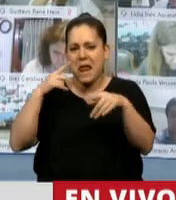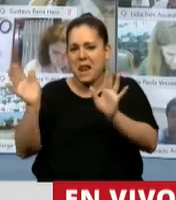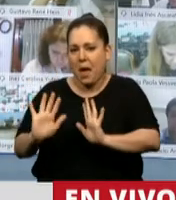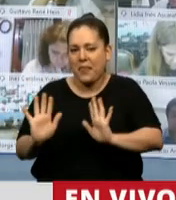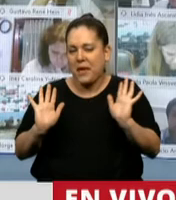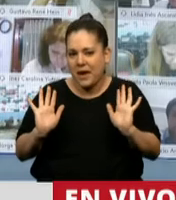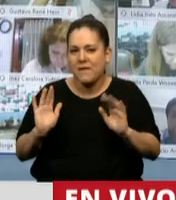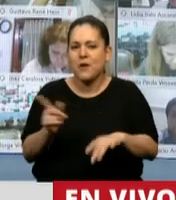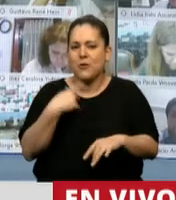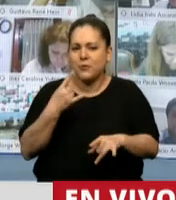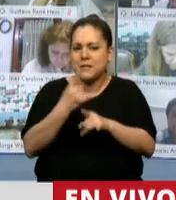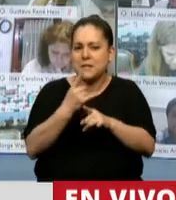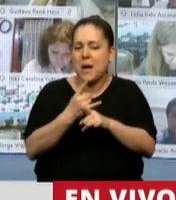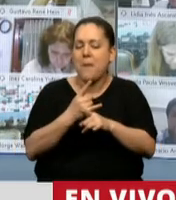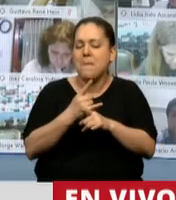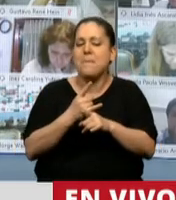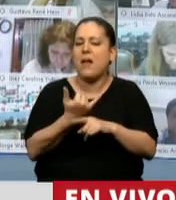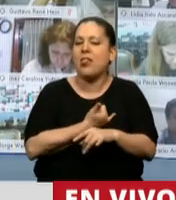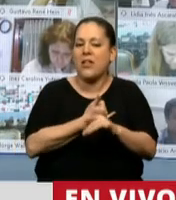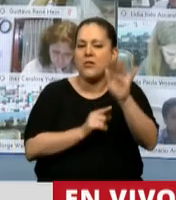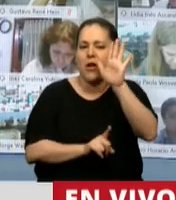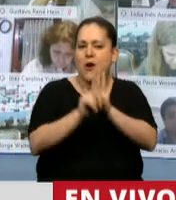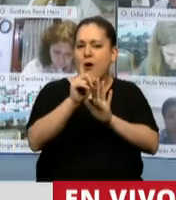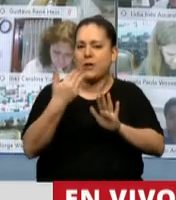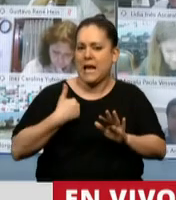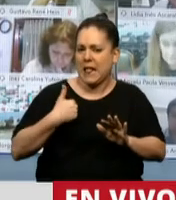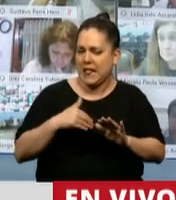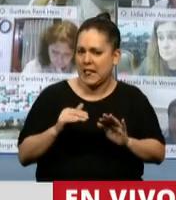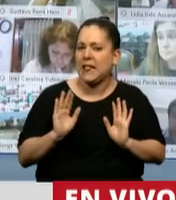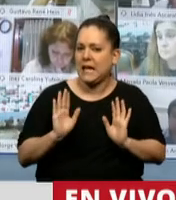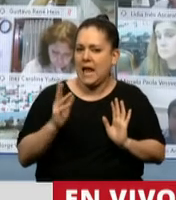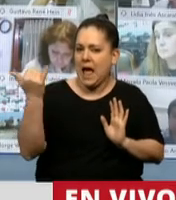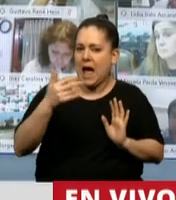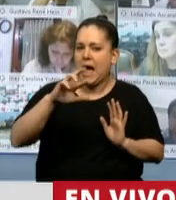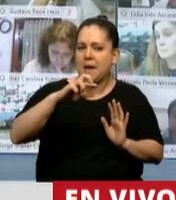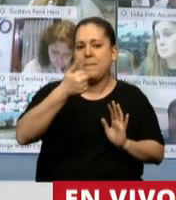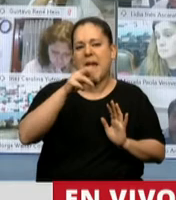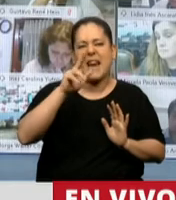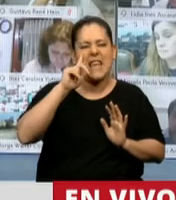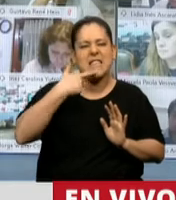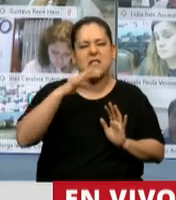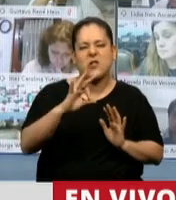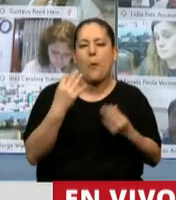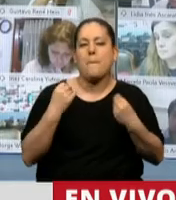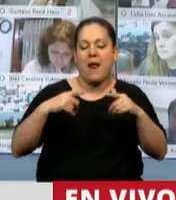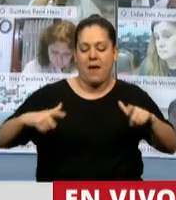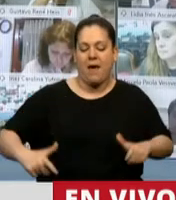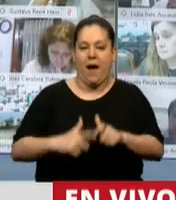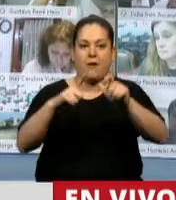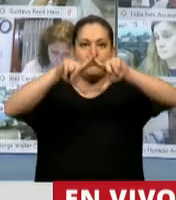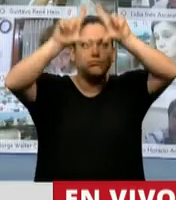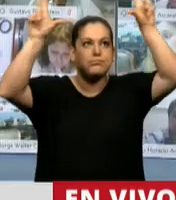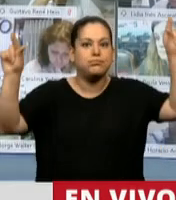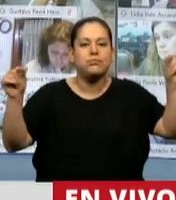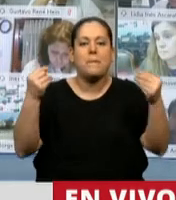fundamentalmente en el norte del país para poder tomar sombra, fundamentalmente la gente que